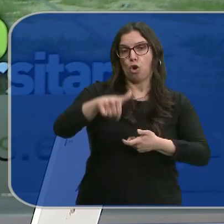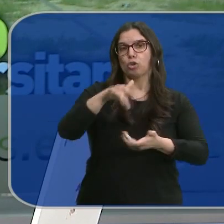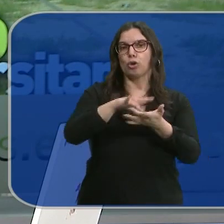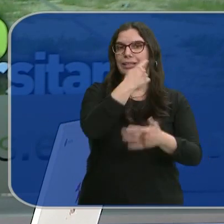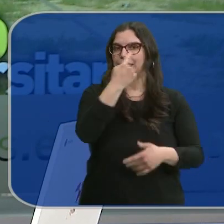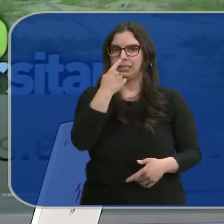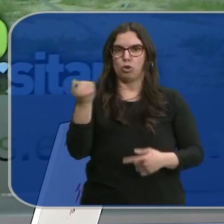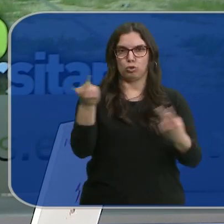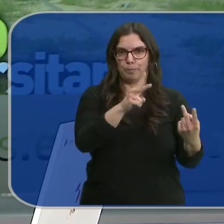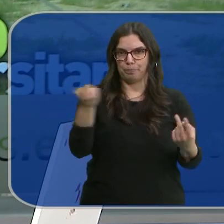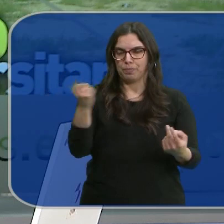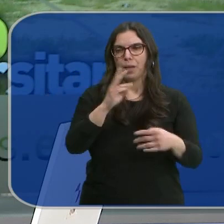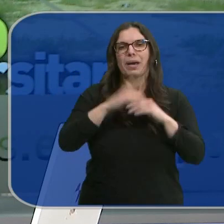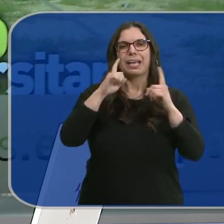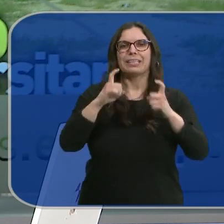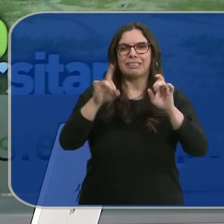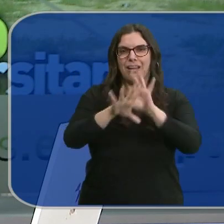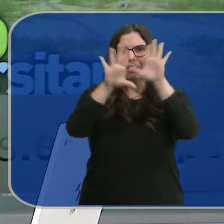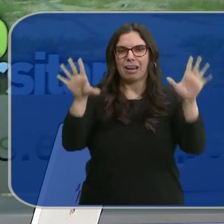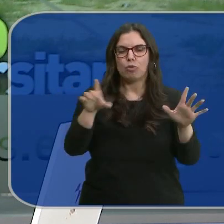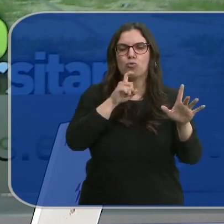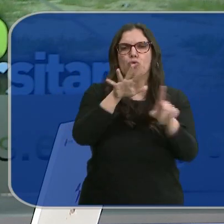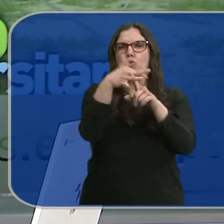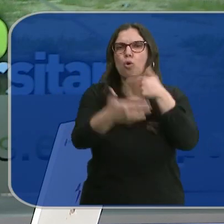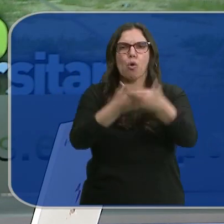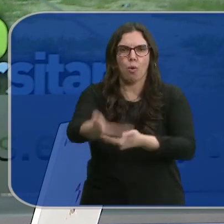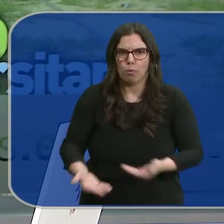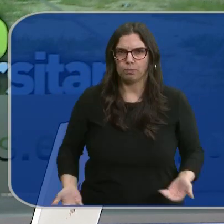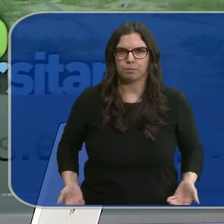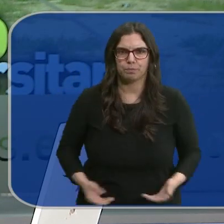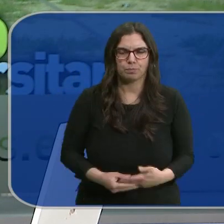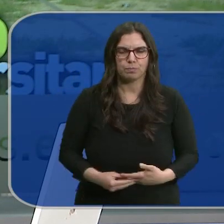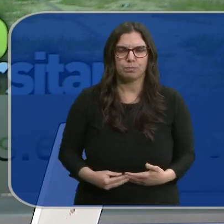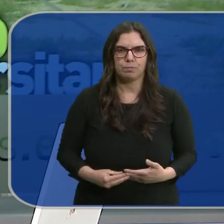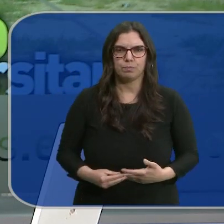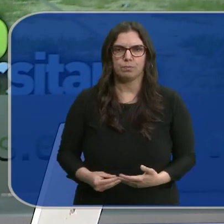testigos de ambas partes para intentar dilucidar cómo se desarrollaron los hechos aquella noche.